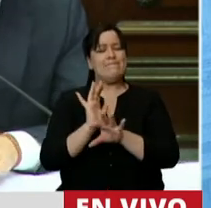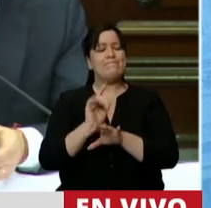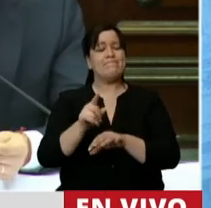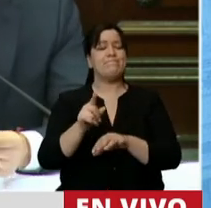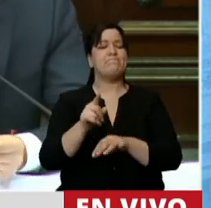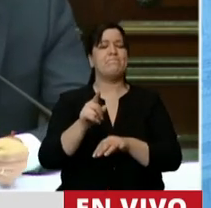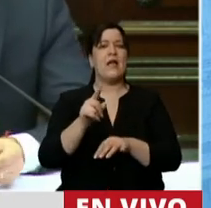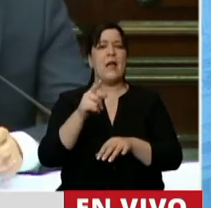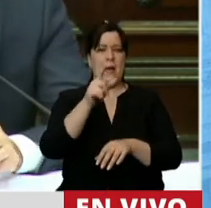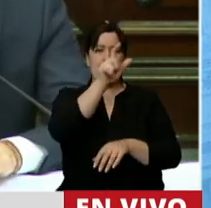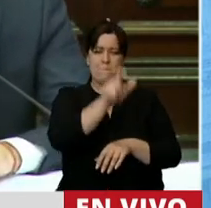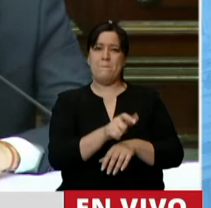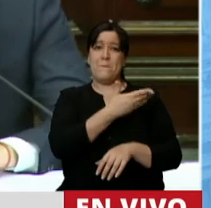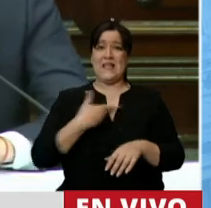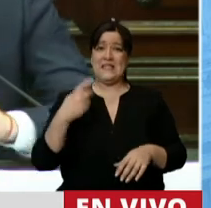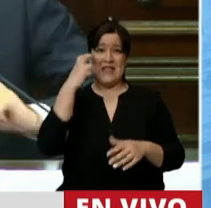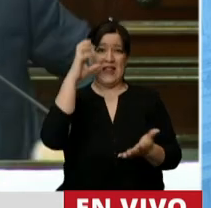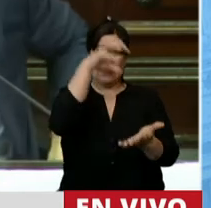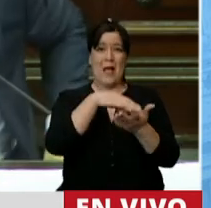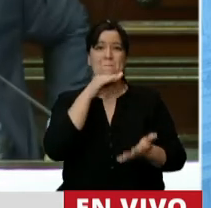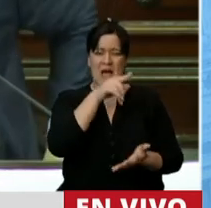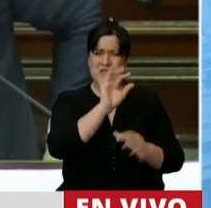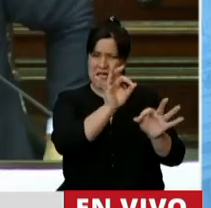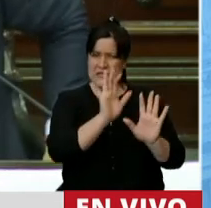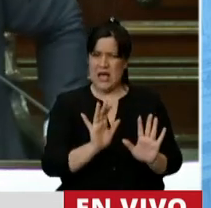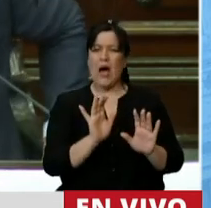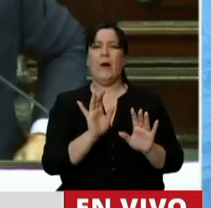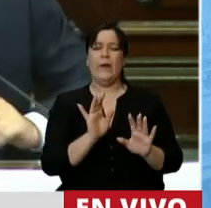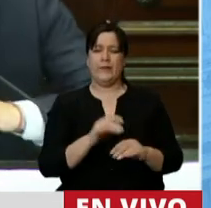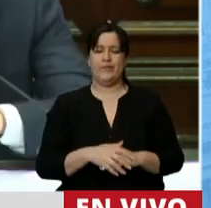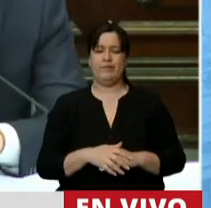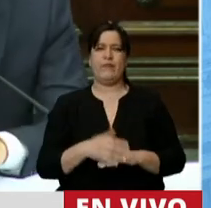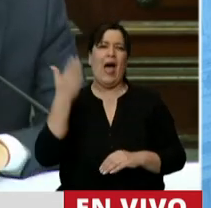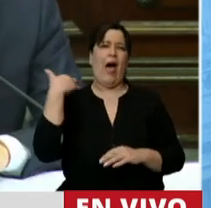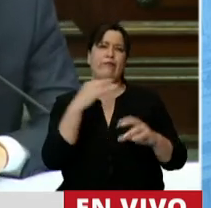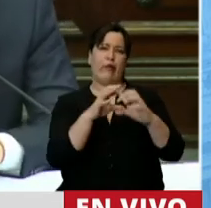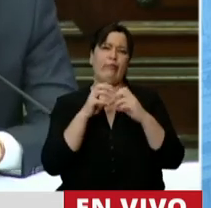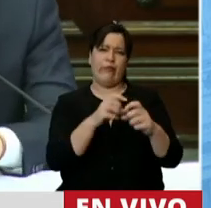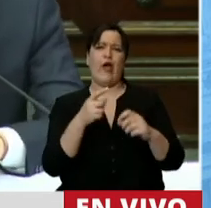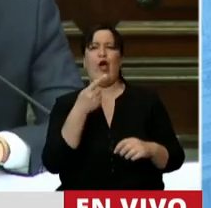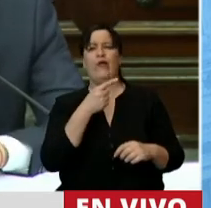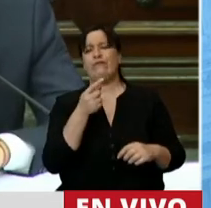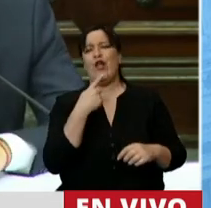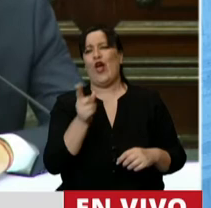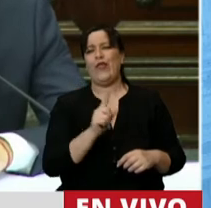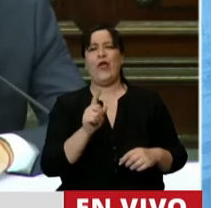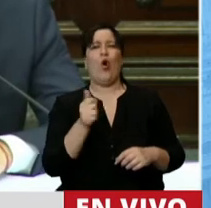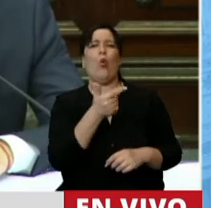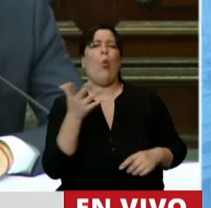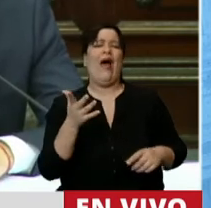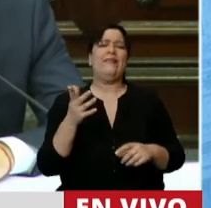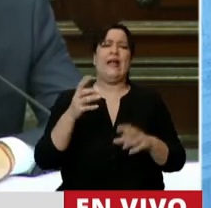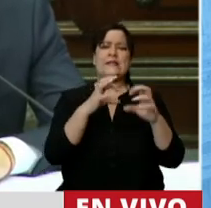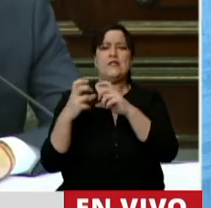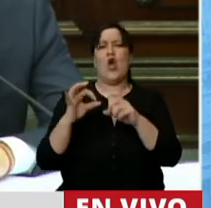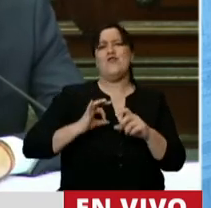de la Cámara lo sabe porque discutimos mucho hasta que estuvimos sesionando. No contesto a las chicanas de cuántas sesiones el año pasado o